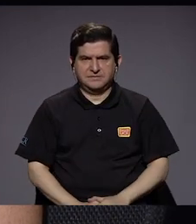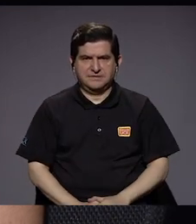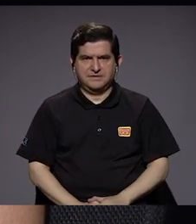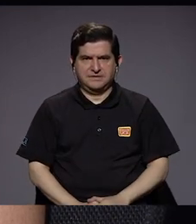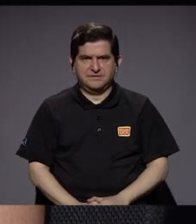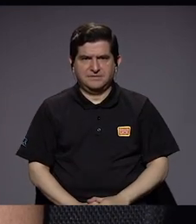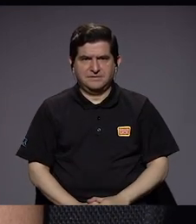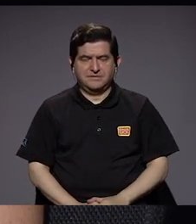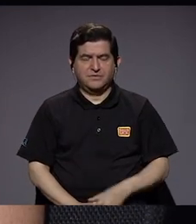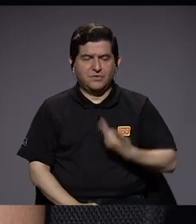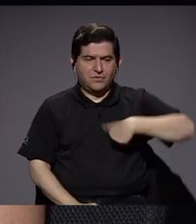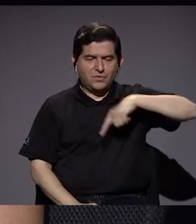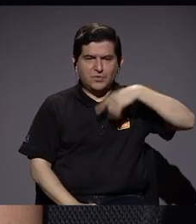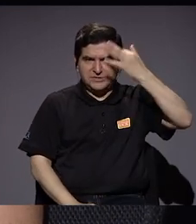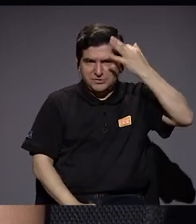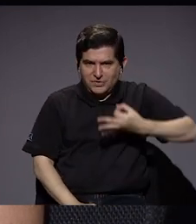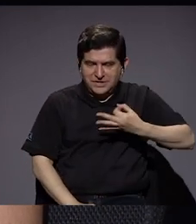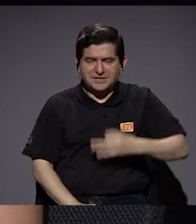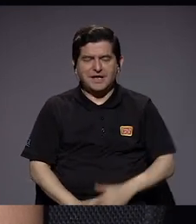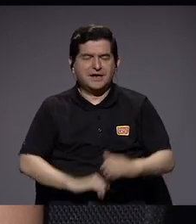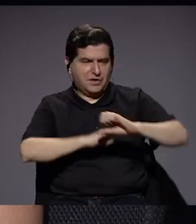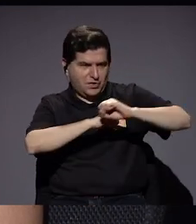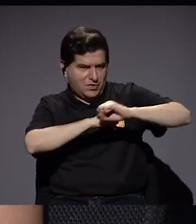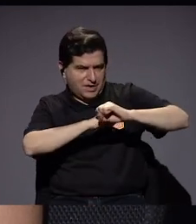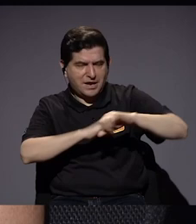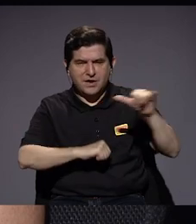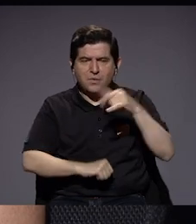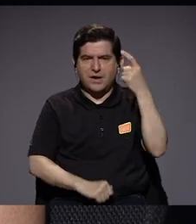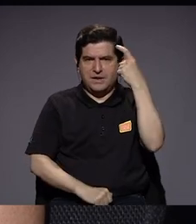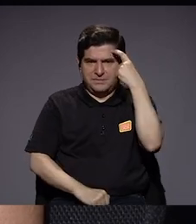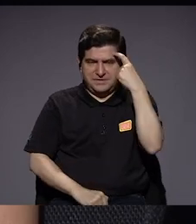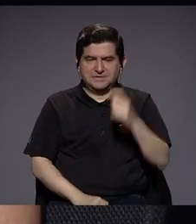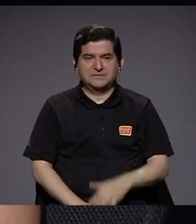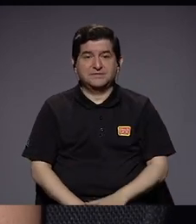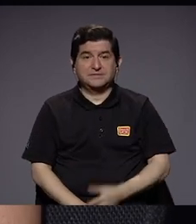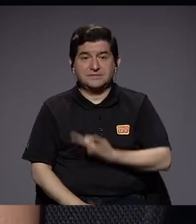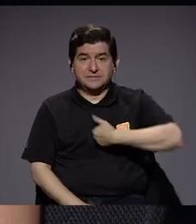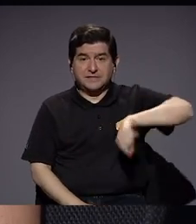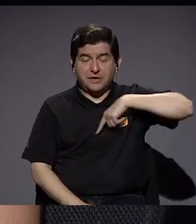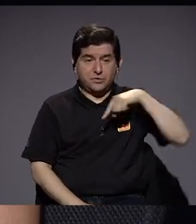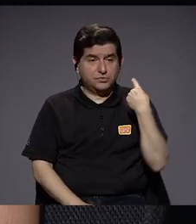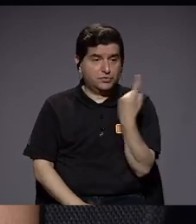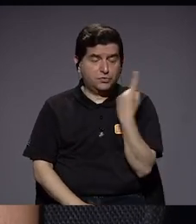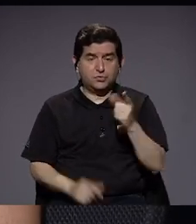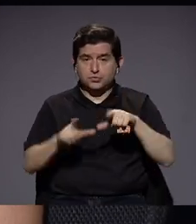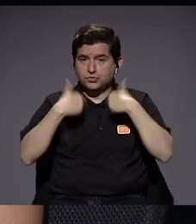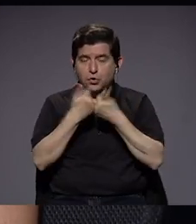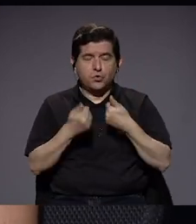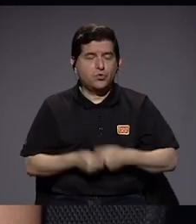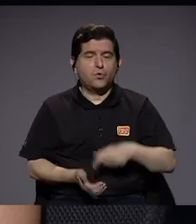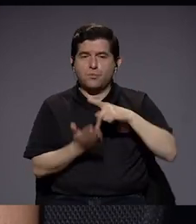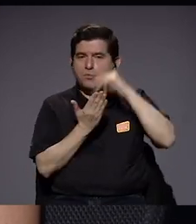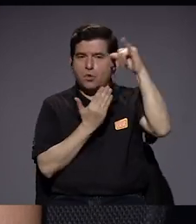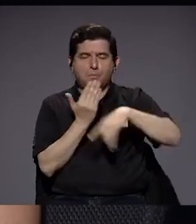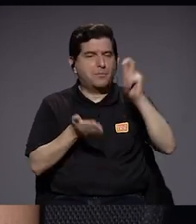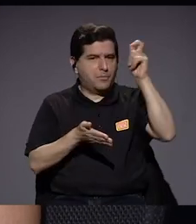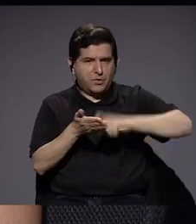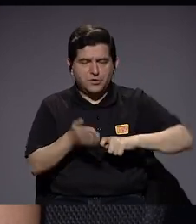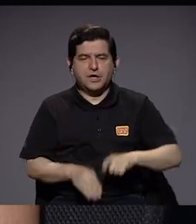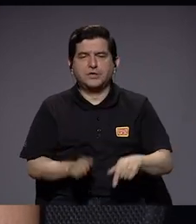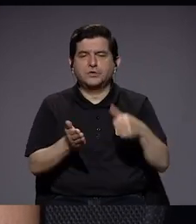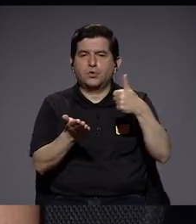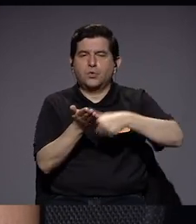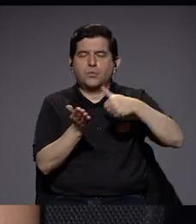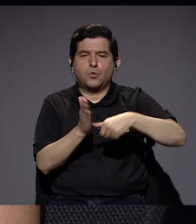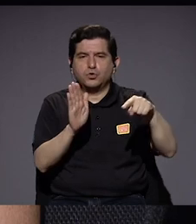planteamiento en campaña y a nuestra línea de pensamiento. De hecho, hemos sido la única bancada que no firmó el proyecto y lo